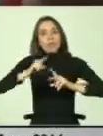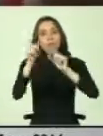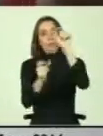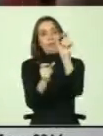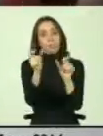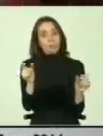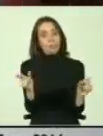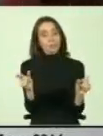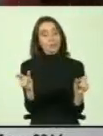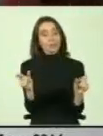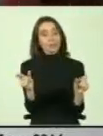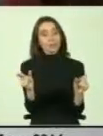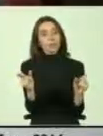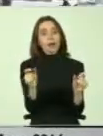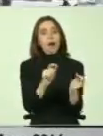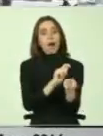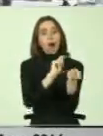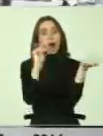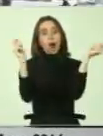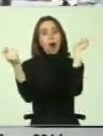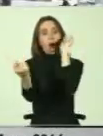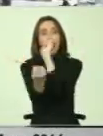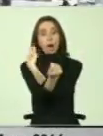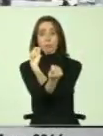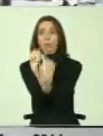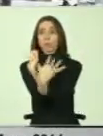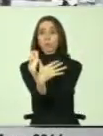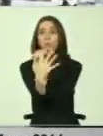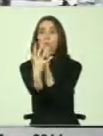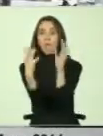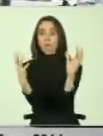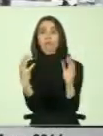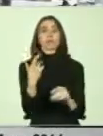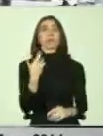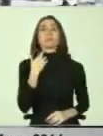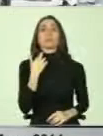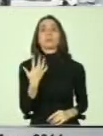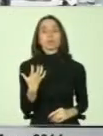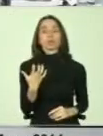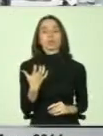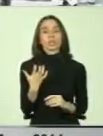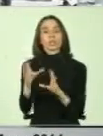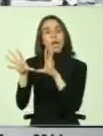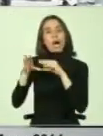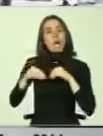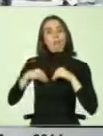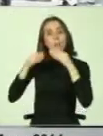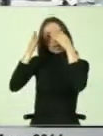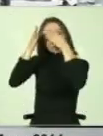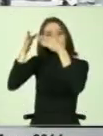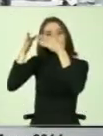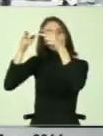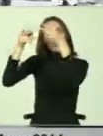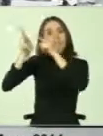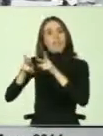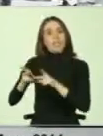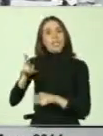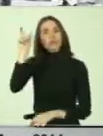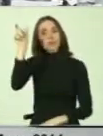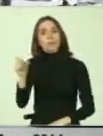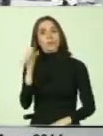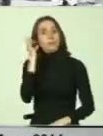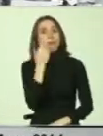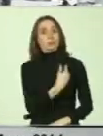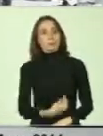Esto es un cambio gigante, porque comprende y adopta el enfoque de derechos que la presidenta Bachelet tiene